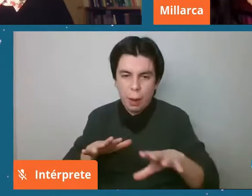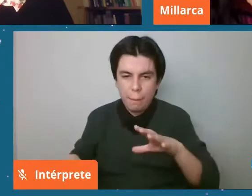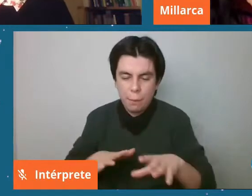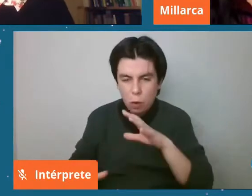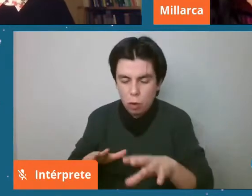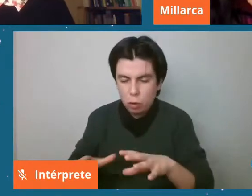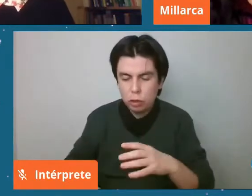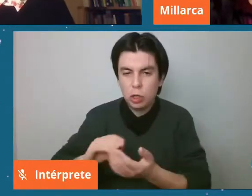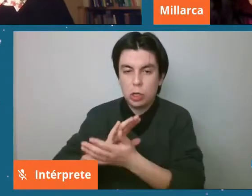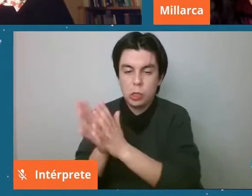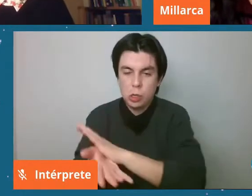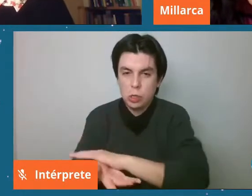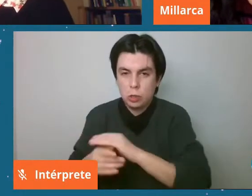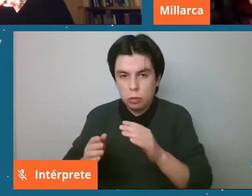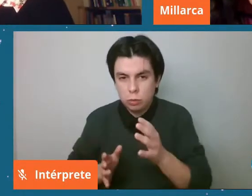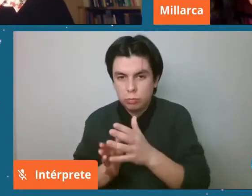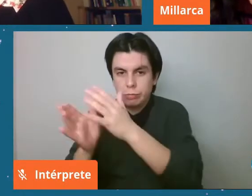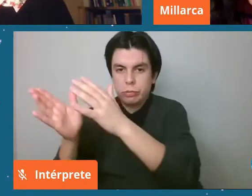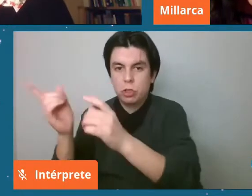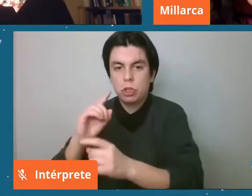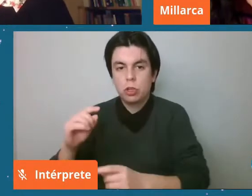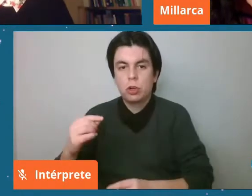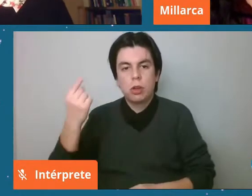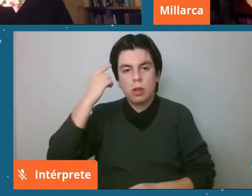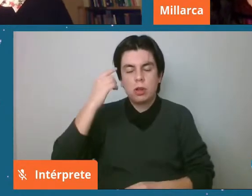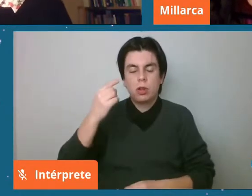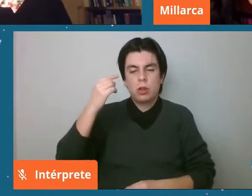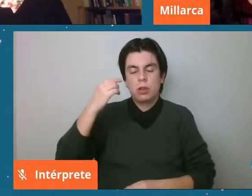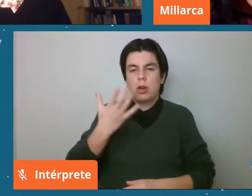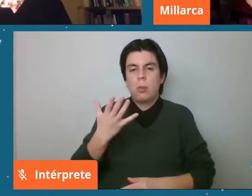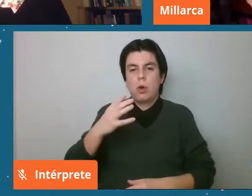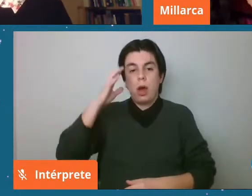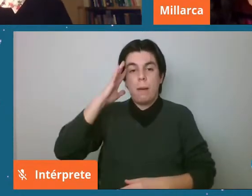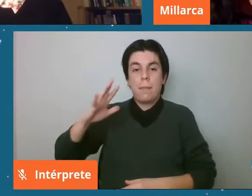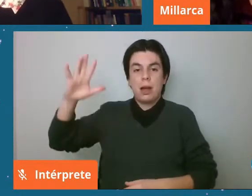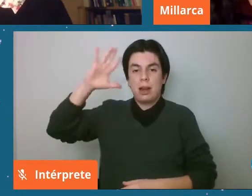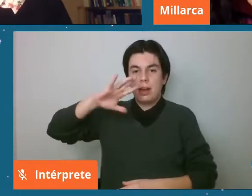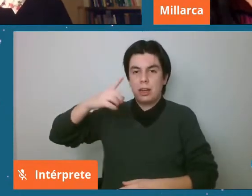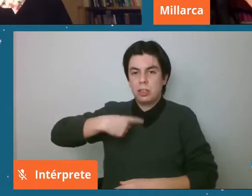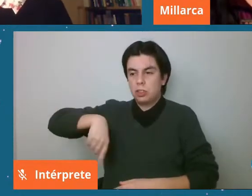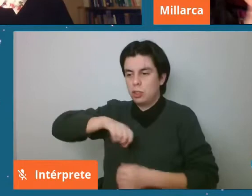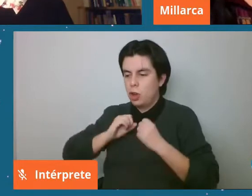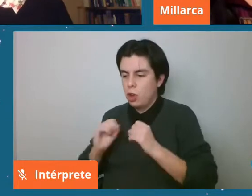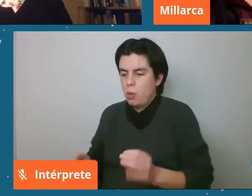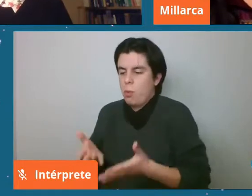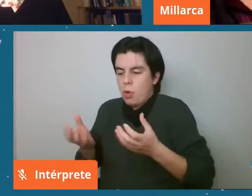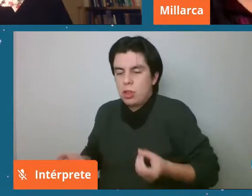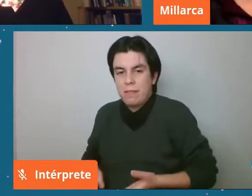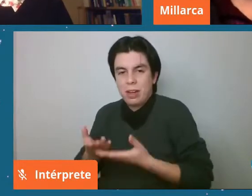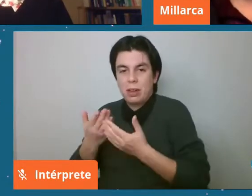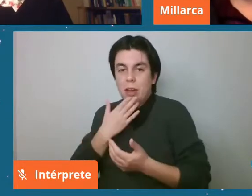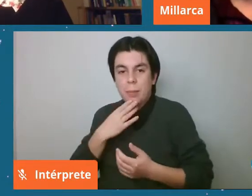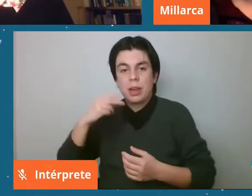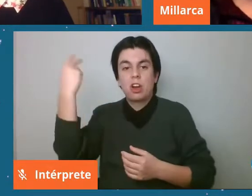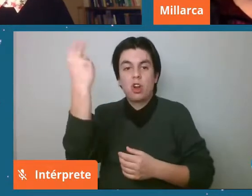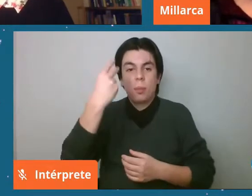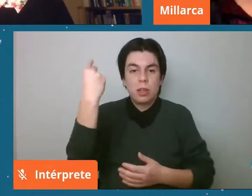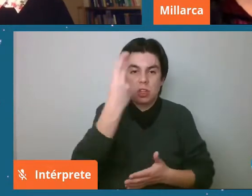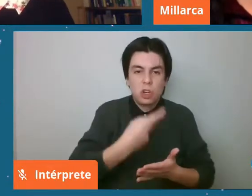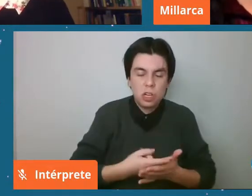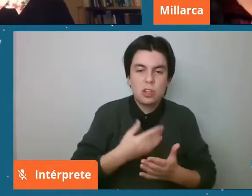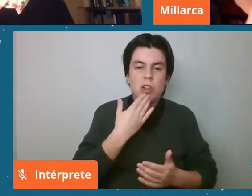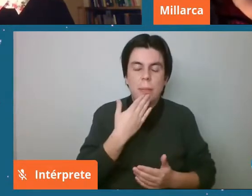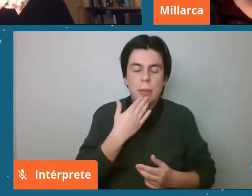etcétera entonces no se imaginan lo difícil que ha sido motivar a las nuevas generaciones de que también los meteoritos es un área